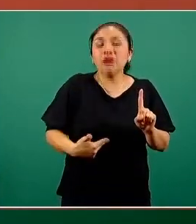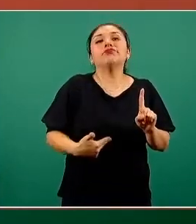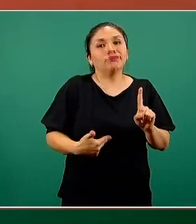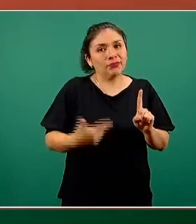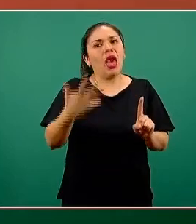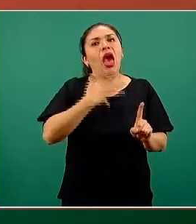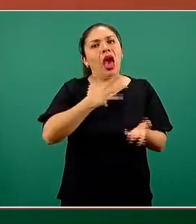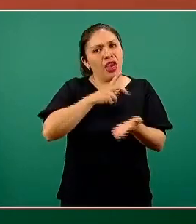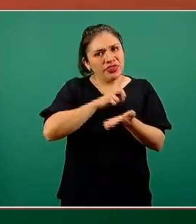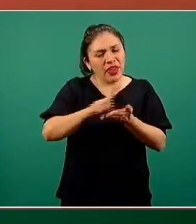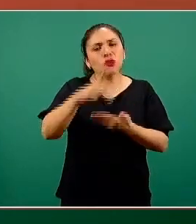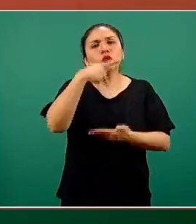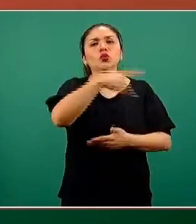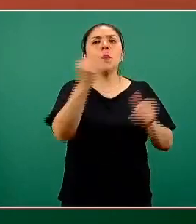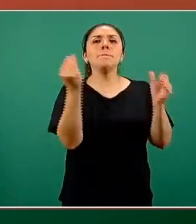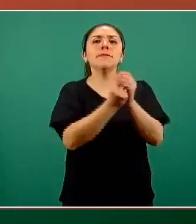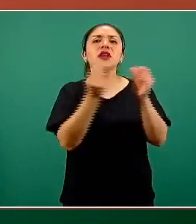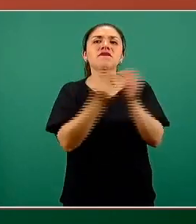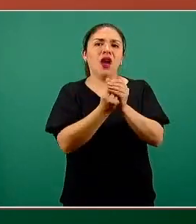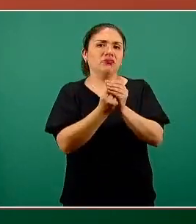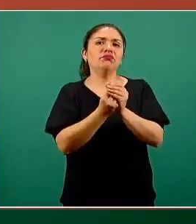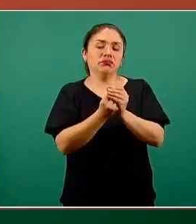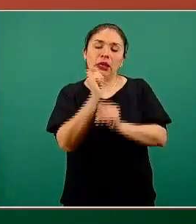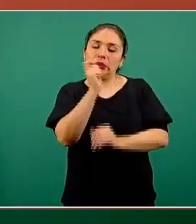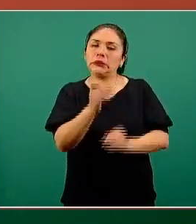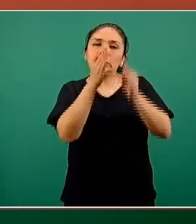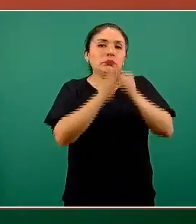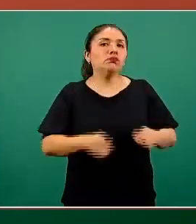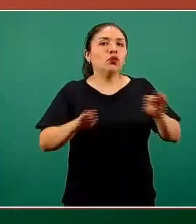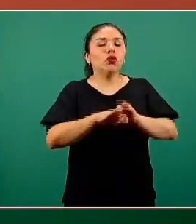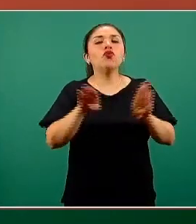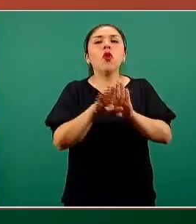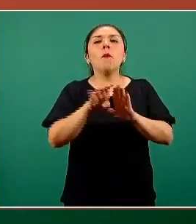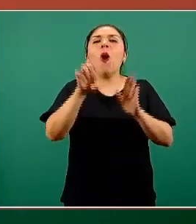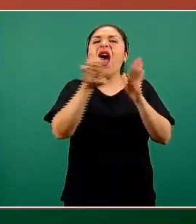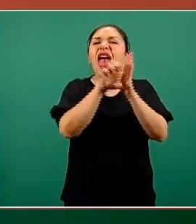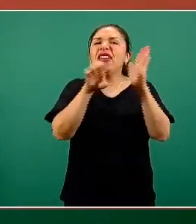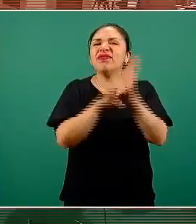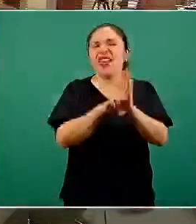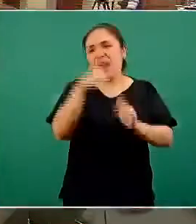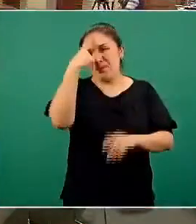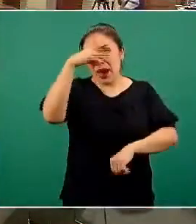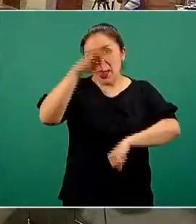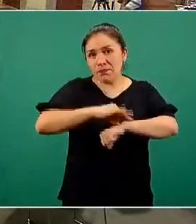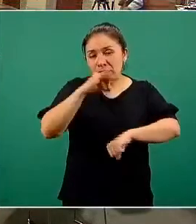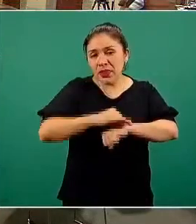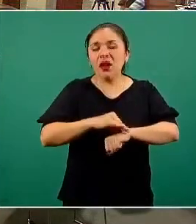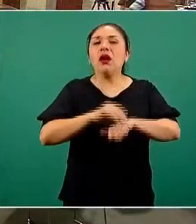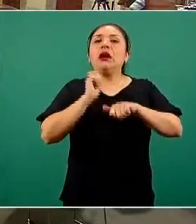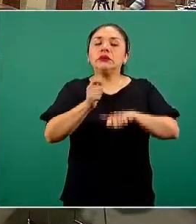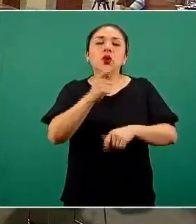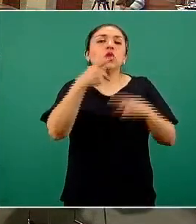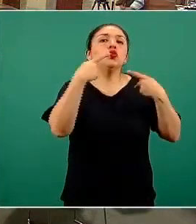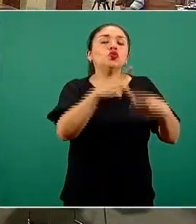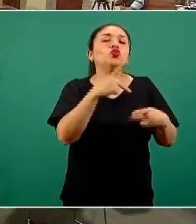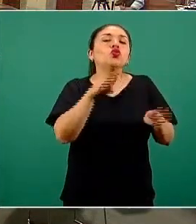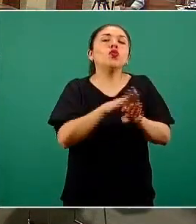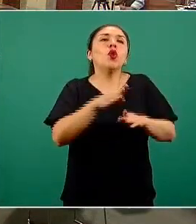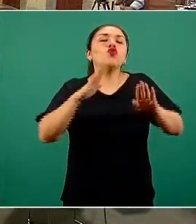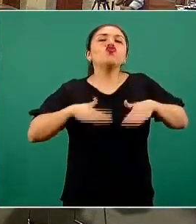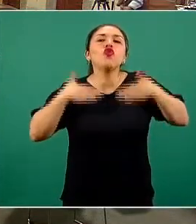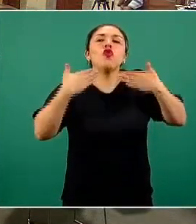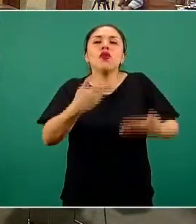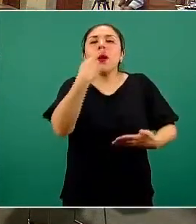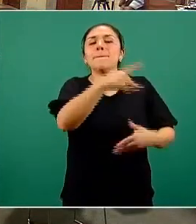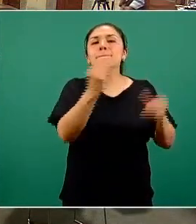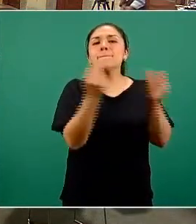todo el derecho a la privacidad. Es un principio fundamental de la ética médica el conservar la confidencialidad de la información